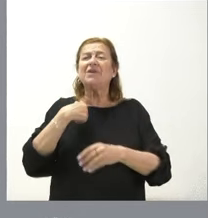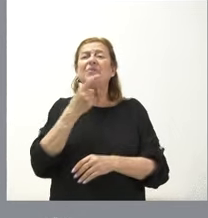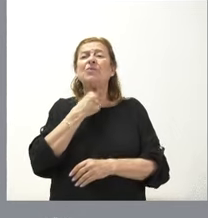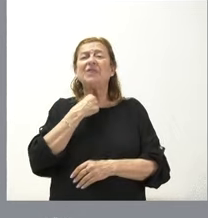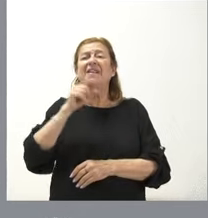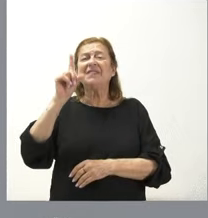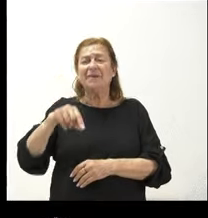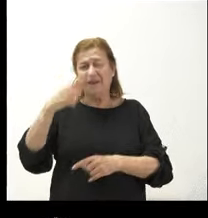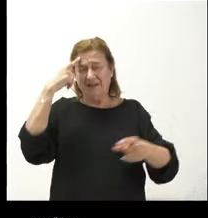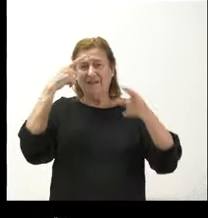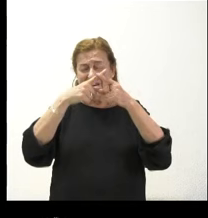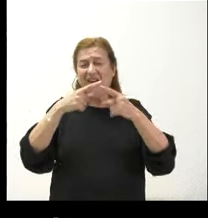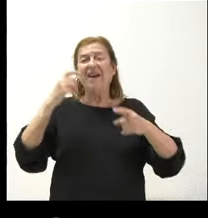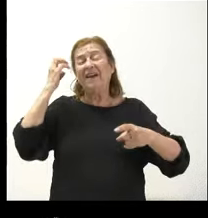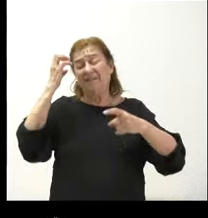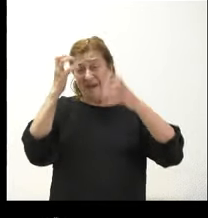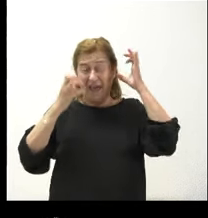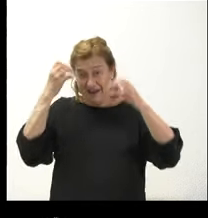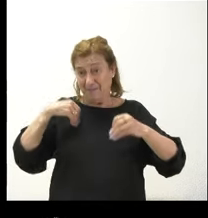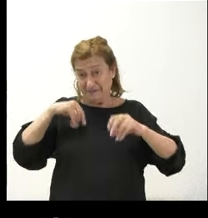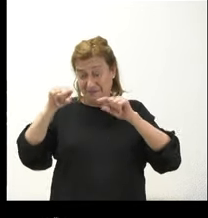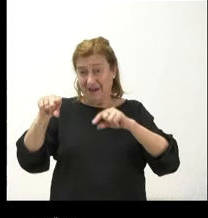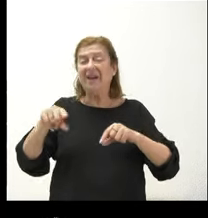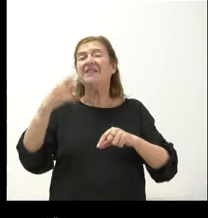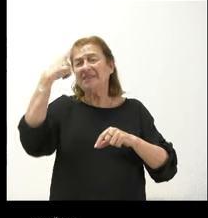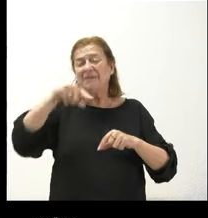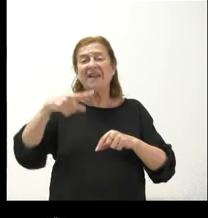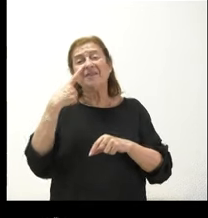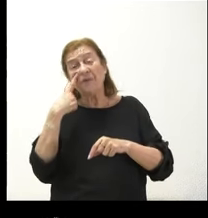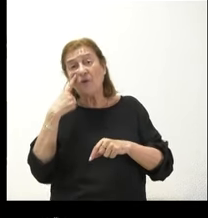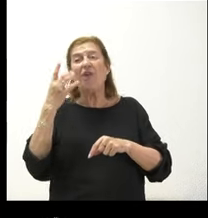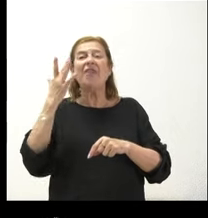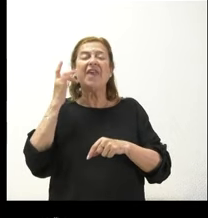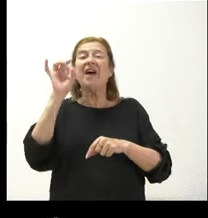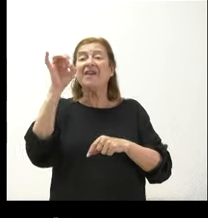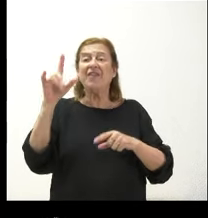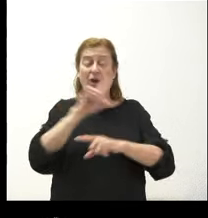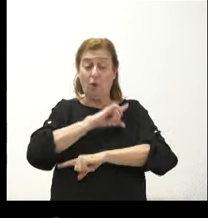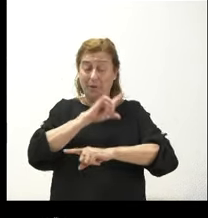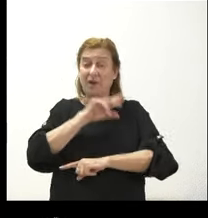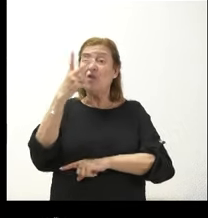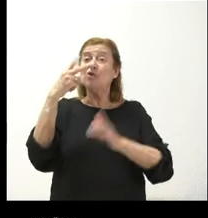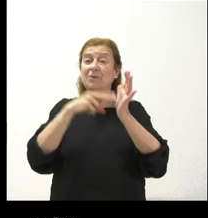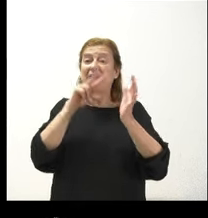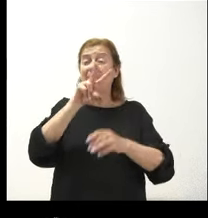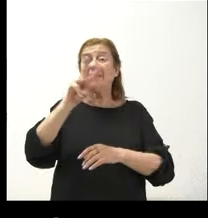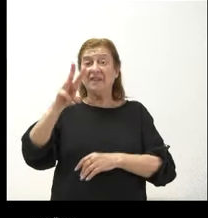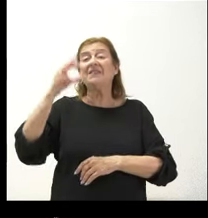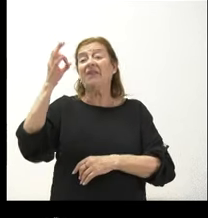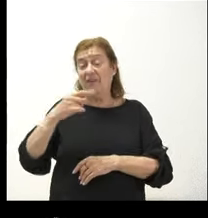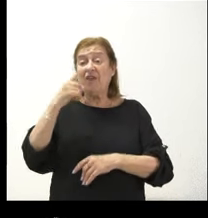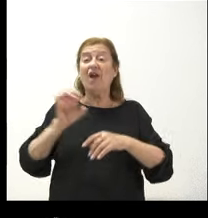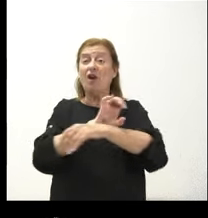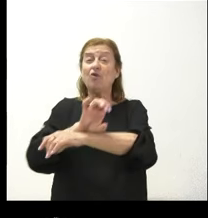al respeto de la granja de Arruzo de Torre. Sabiendo que la inspección fue el 15 de noviembre de 2023 y que, según la propia Consejería